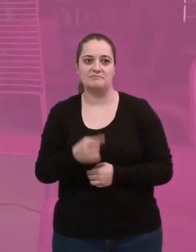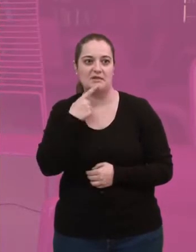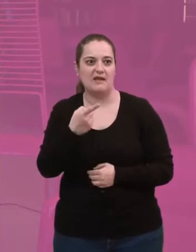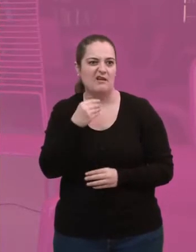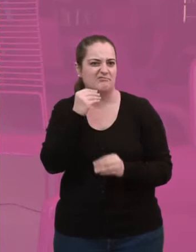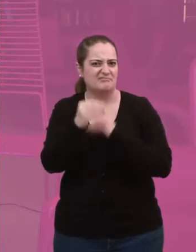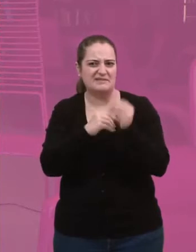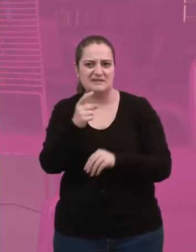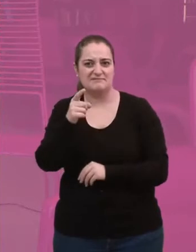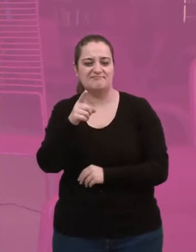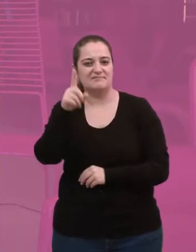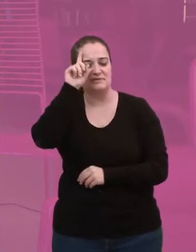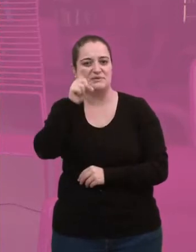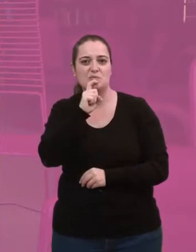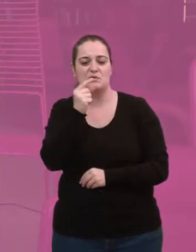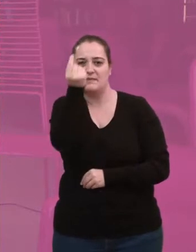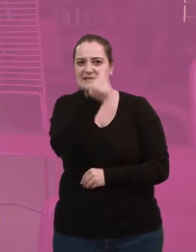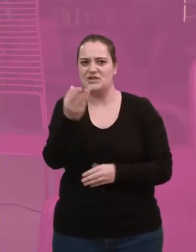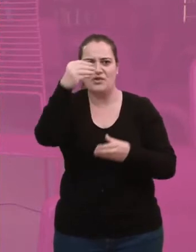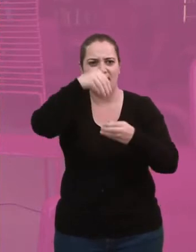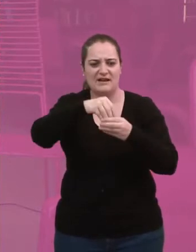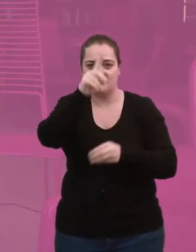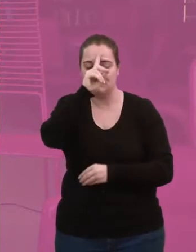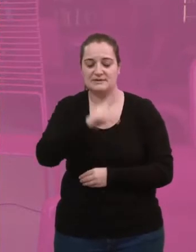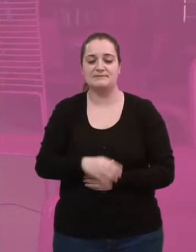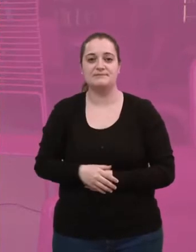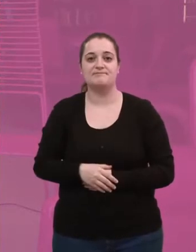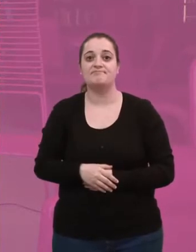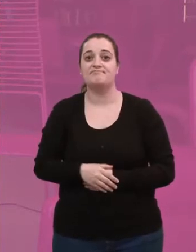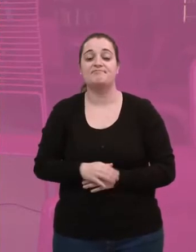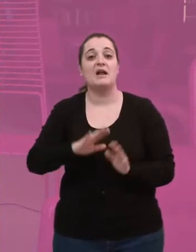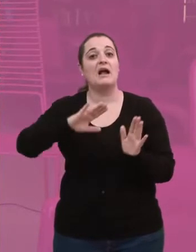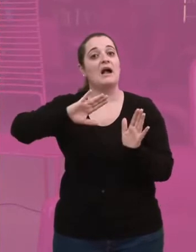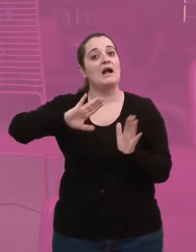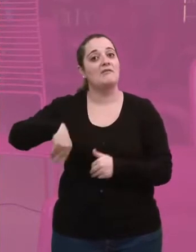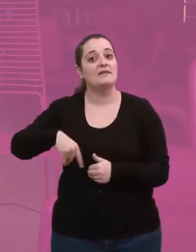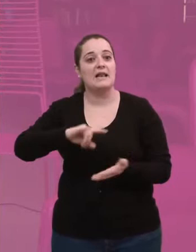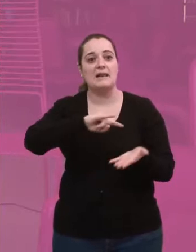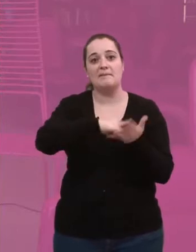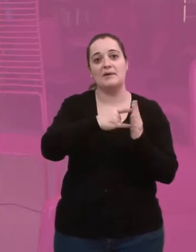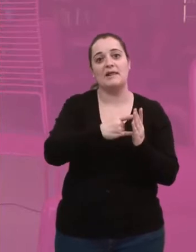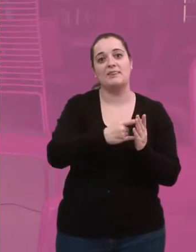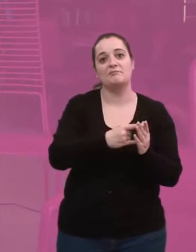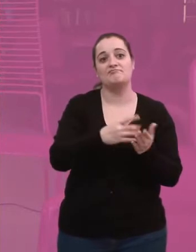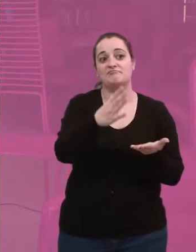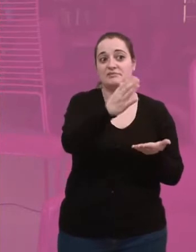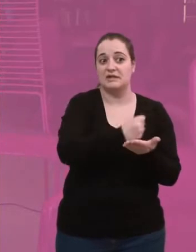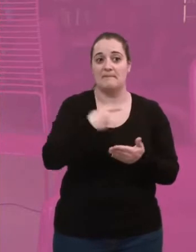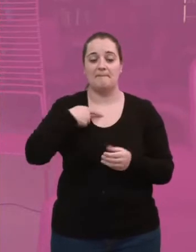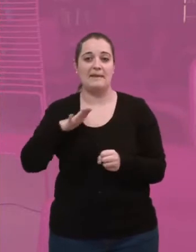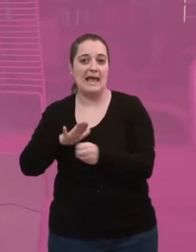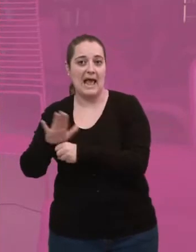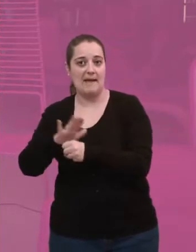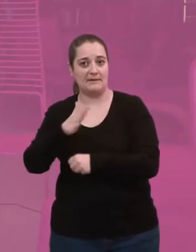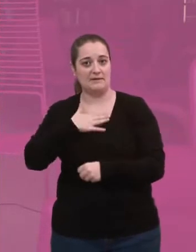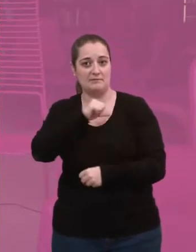Así que les dije, pero yo no sé cómo enfocar un proyecto de diseño de interiores. Y en el fondo, bueno, lo que hice fue llevarme el proyecto a mi campo, que